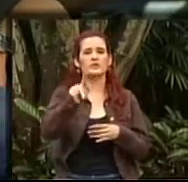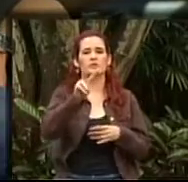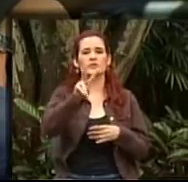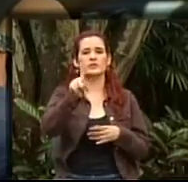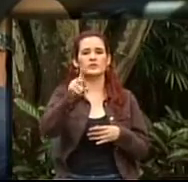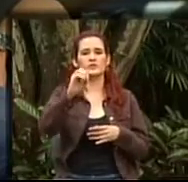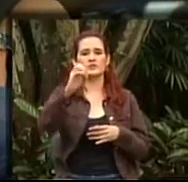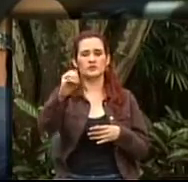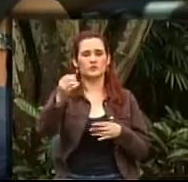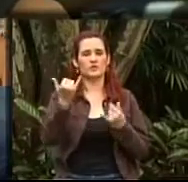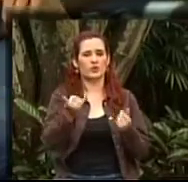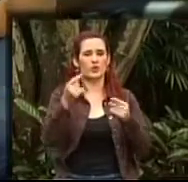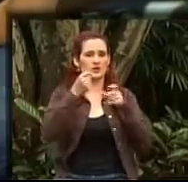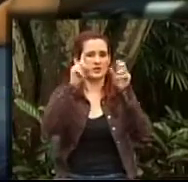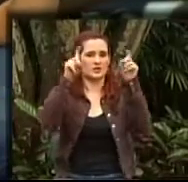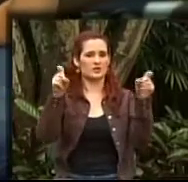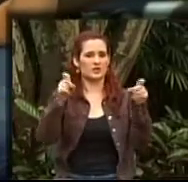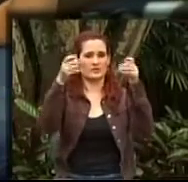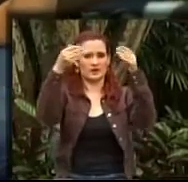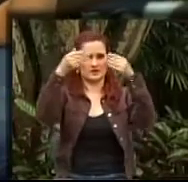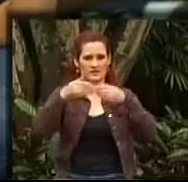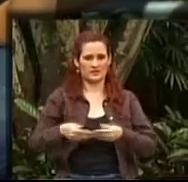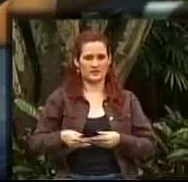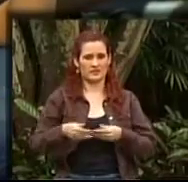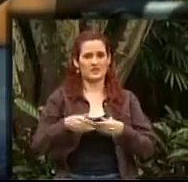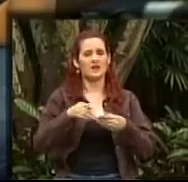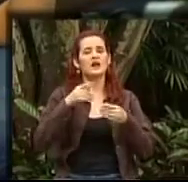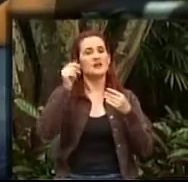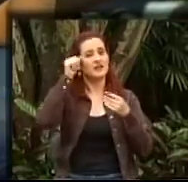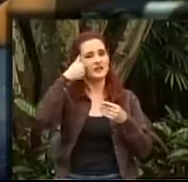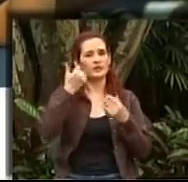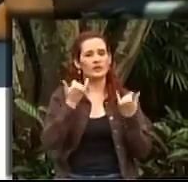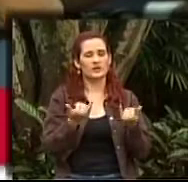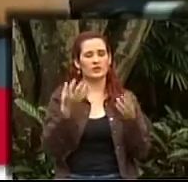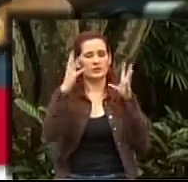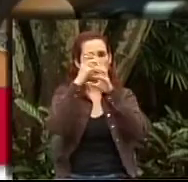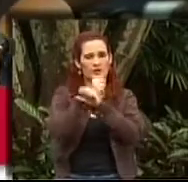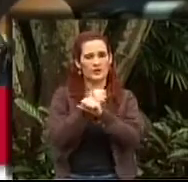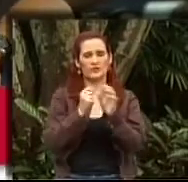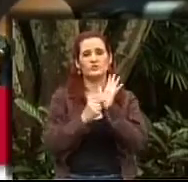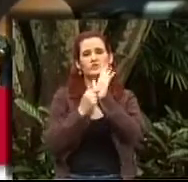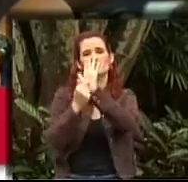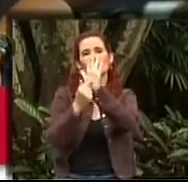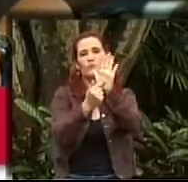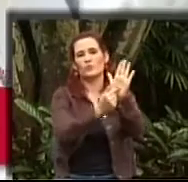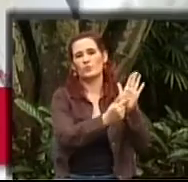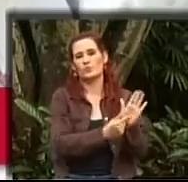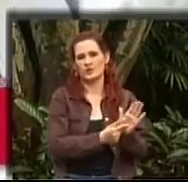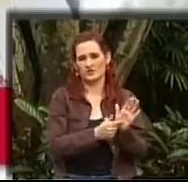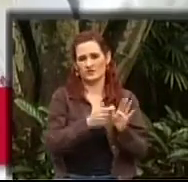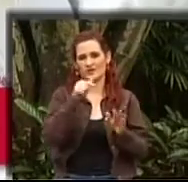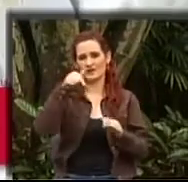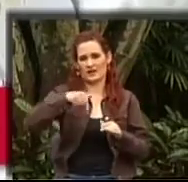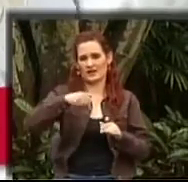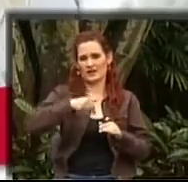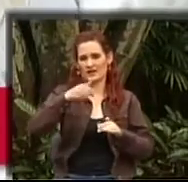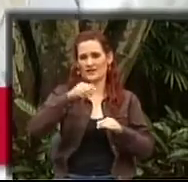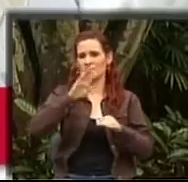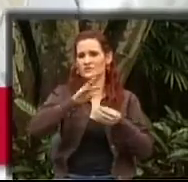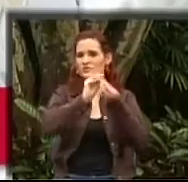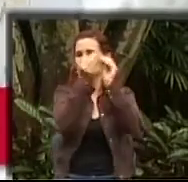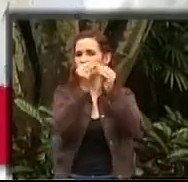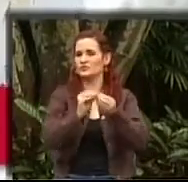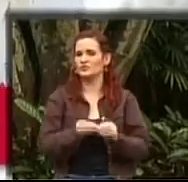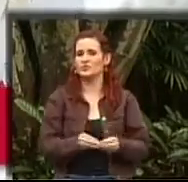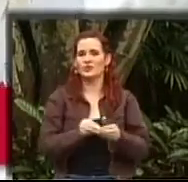441-2100. Estamos en el Canal Parque. Esta noche es la inauguración de la exposición del maestro. Así es. cuándo, doctora Beatriz? Hasta el 20 de octubre. Y hoy es la